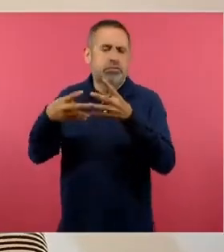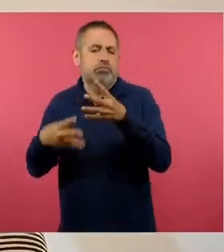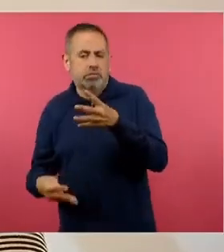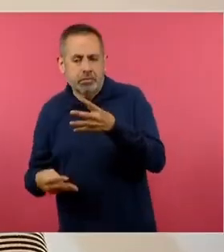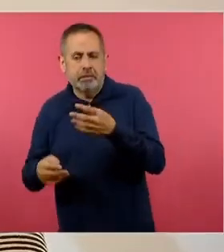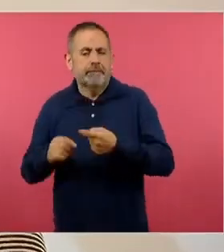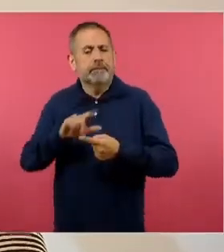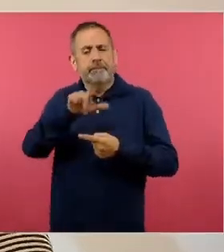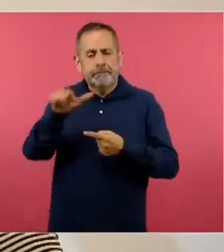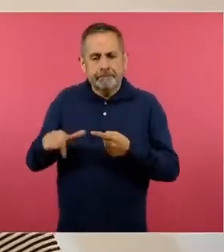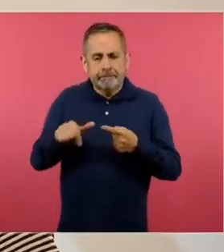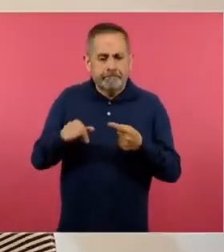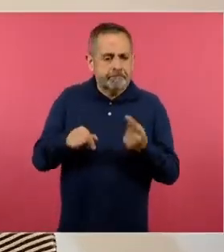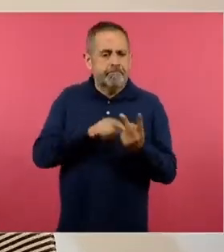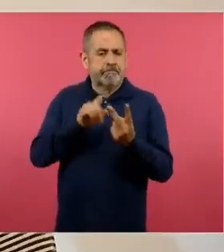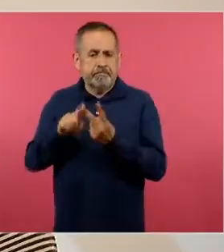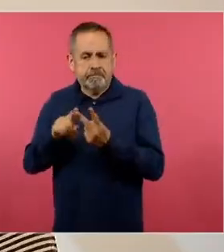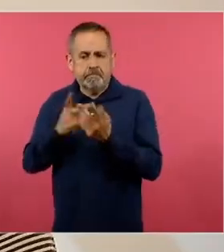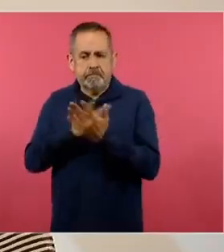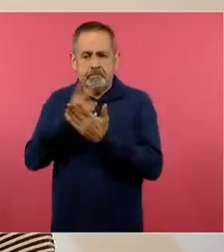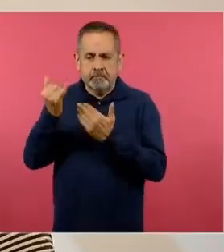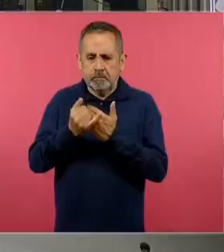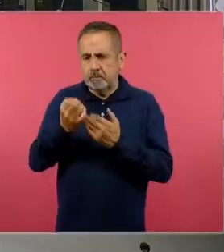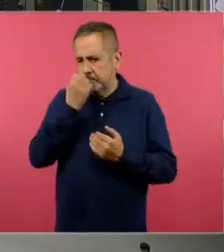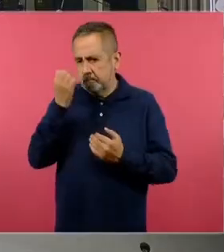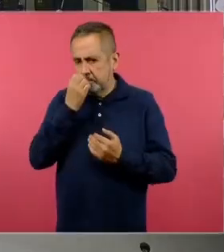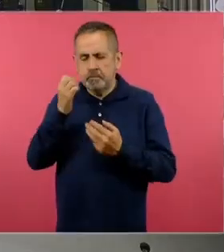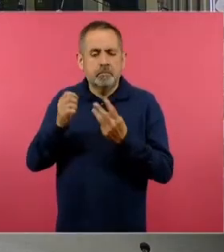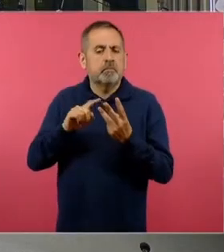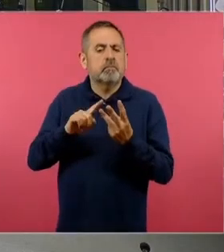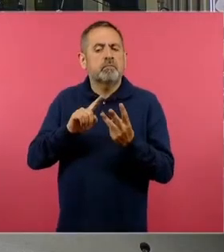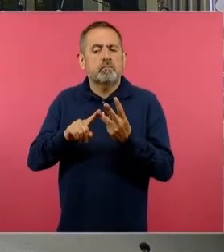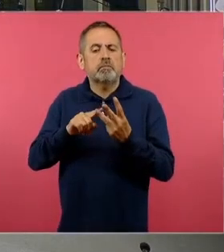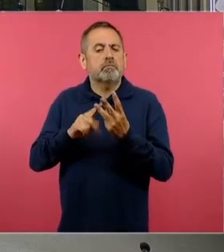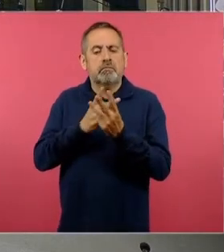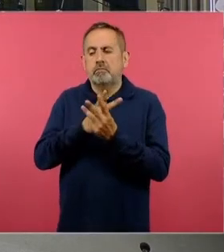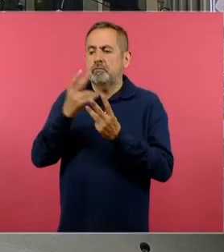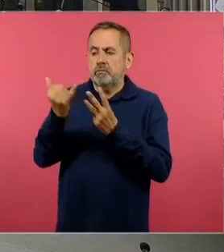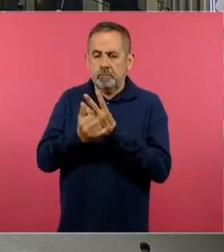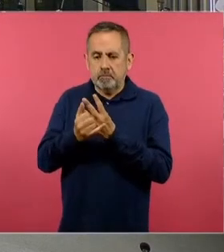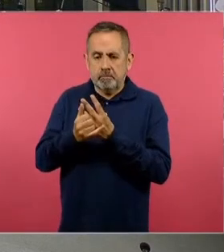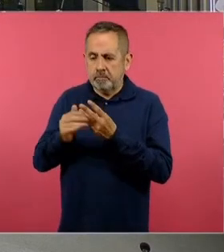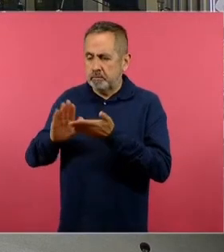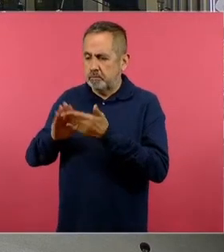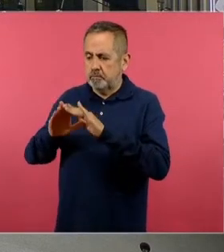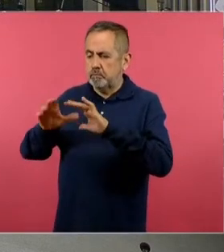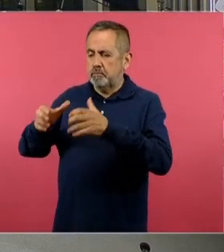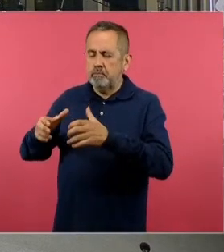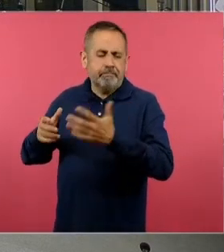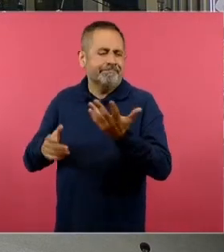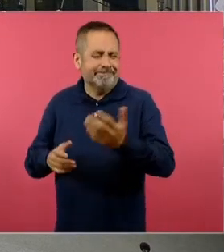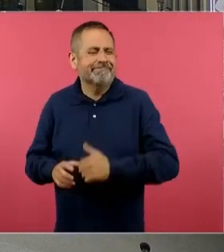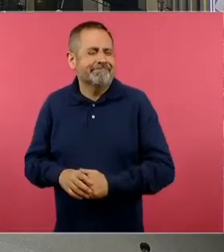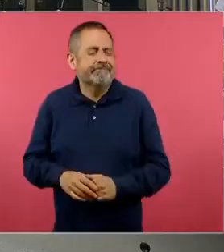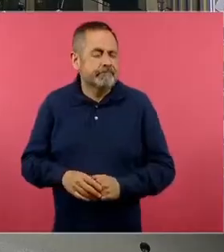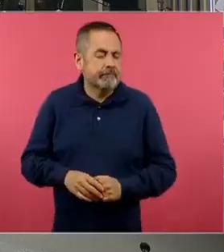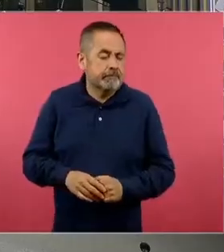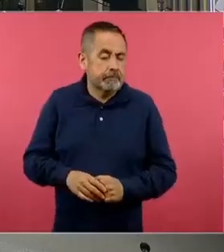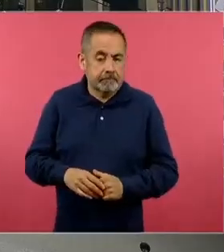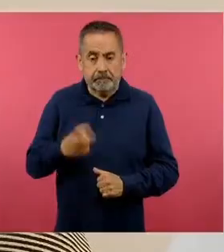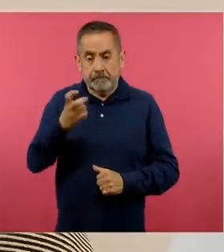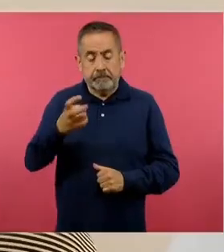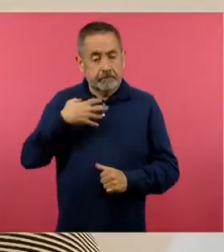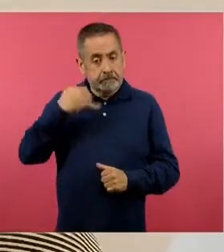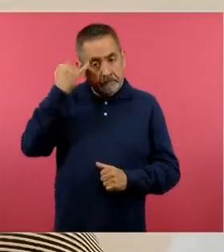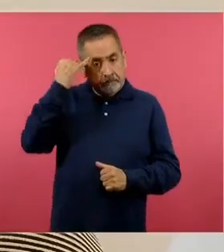en una segunda escala o escenario los proyectos escolares y en una tercera escala los proyectos comunitarios. Entonces, en este